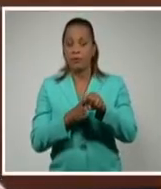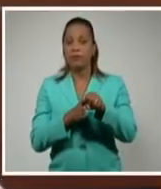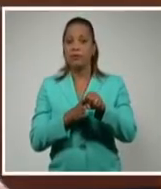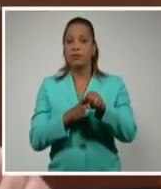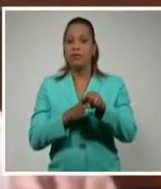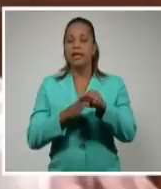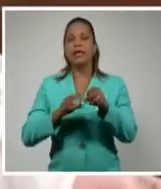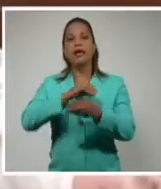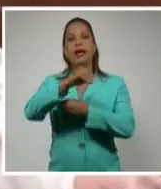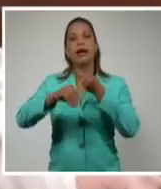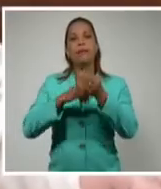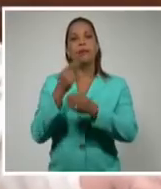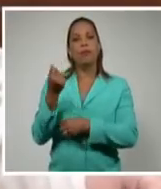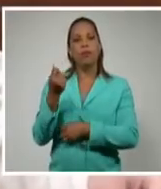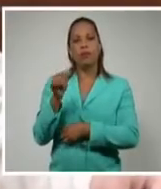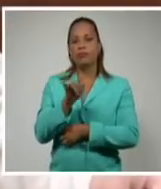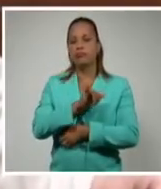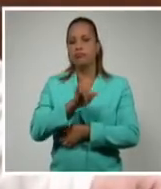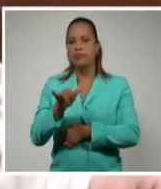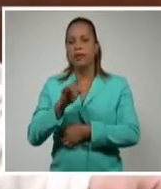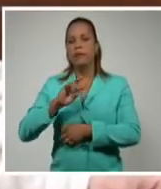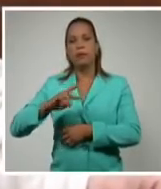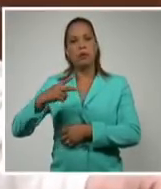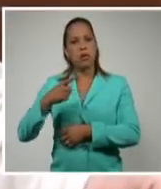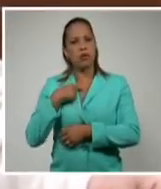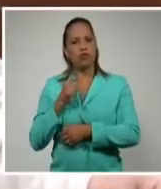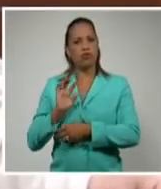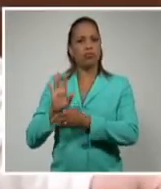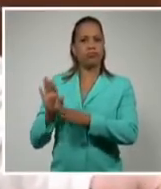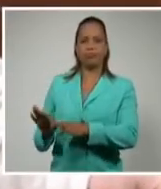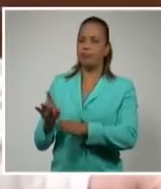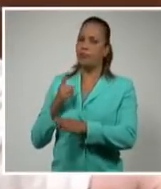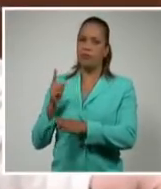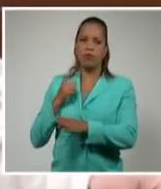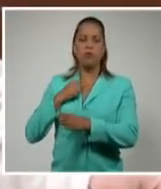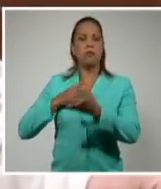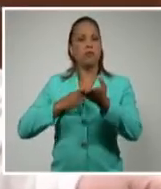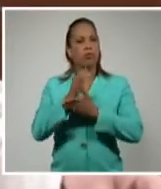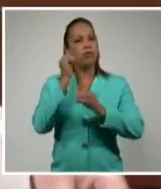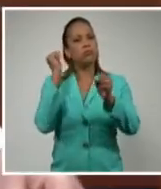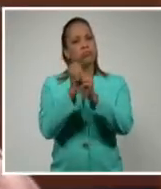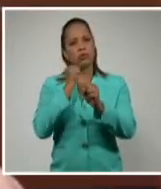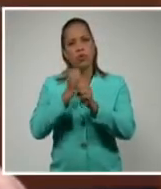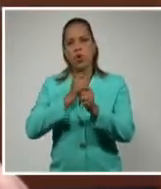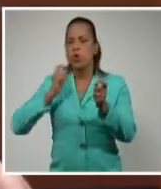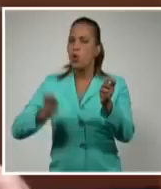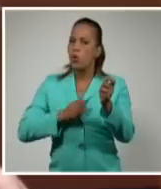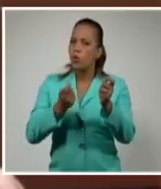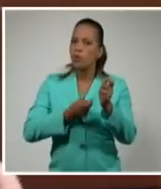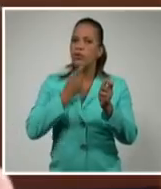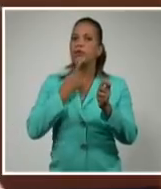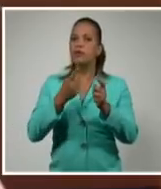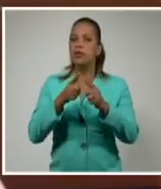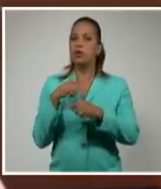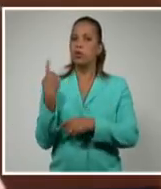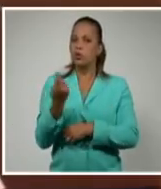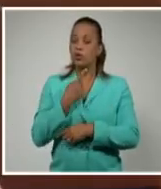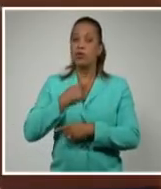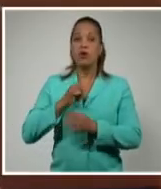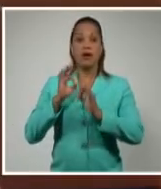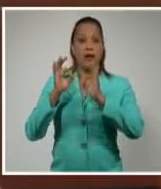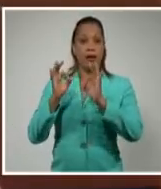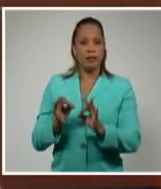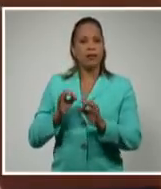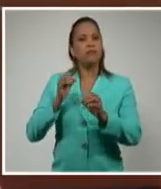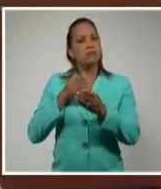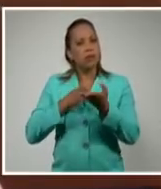pero ratificamos que no vamos a renunciar a ninguna de las metas que nos hemos previsto este año y que estamos en condiciones, aún así, de